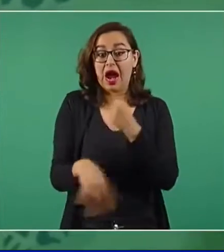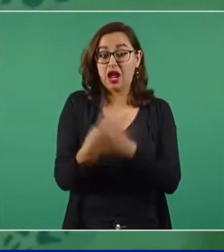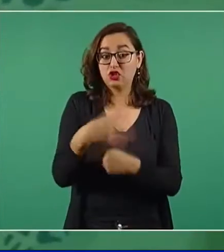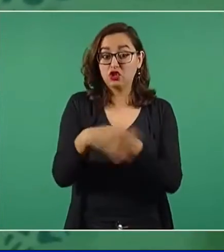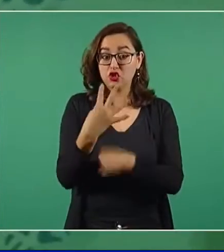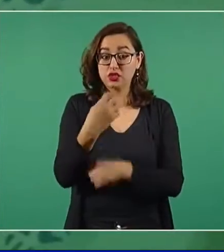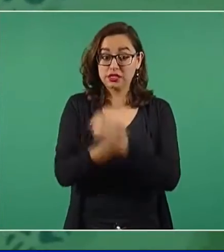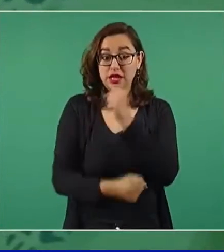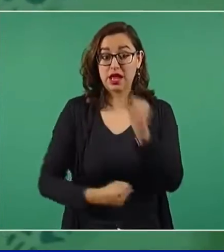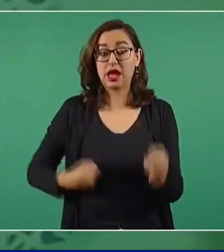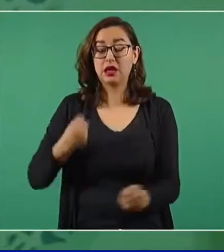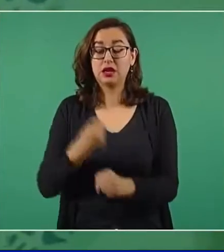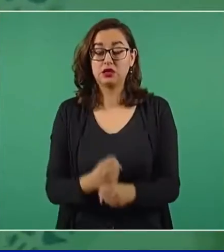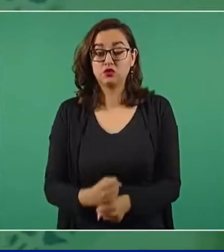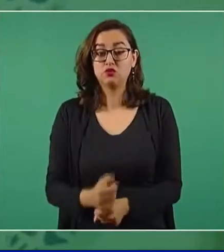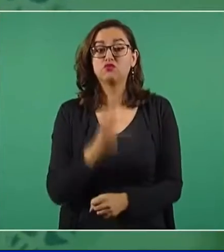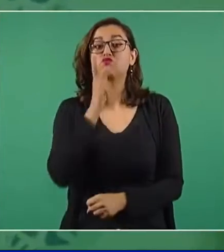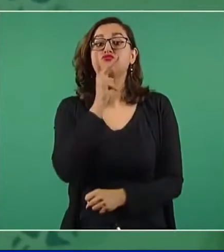cayó la producción,